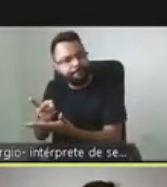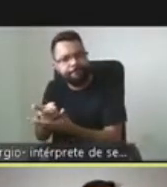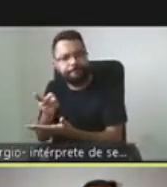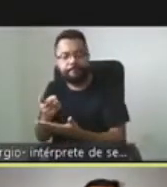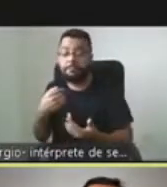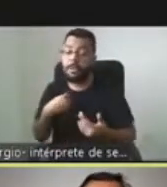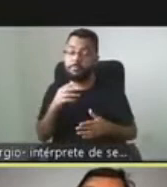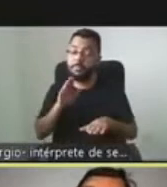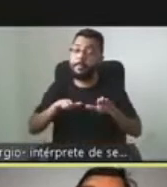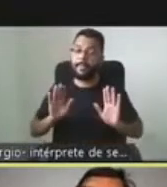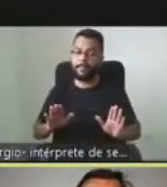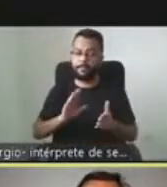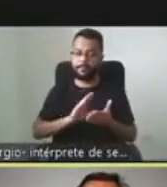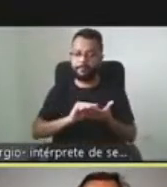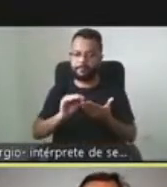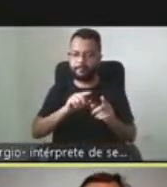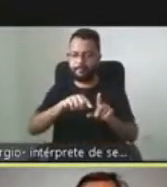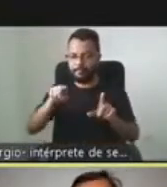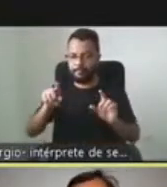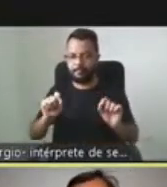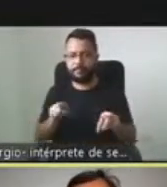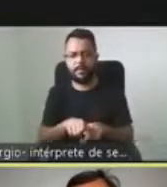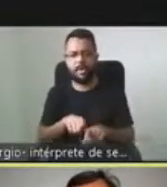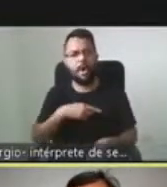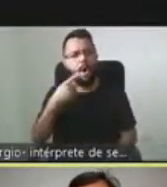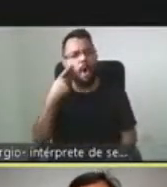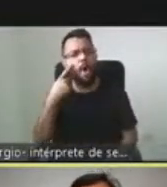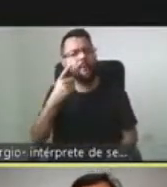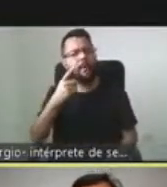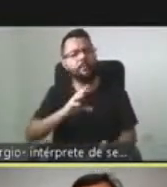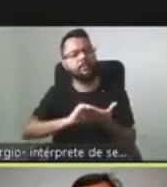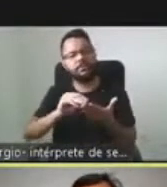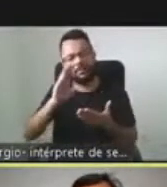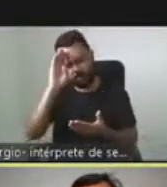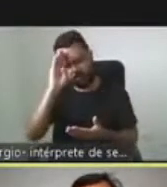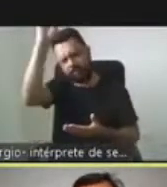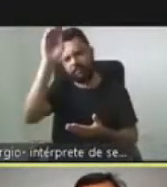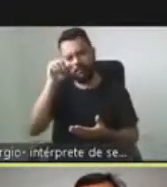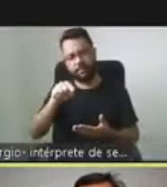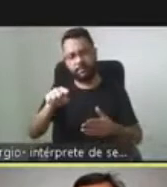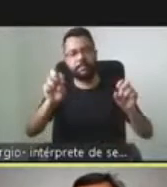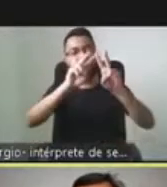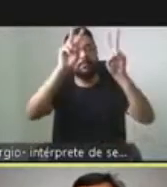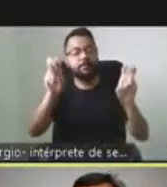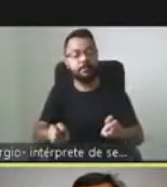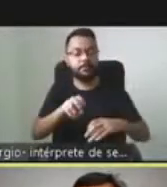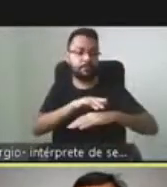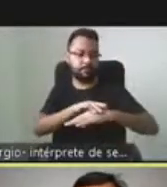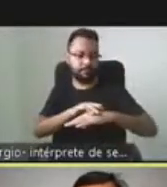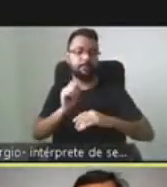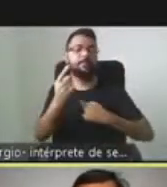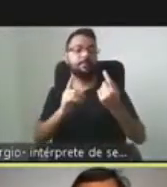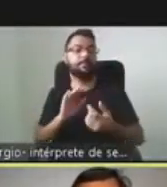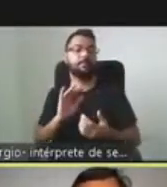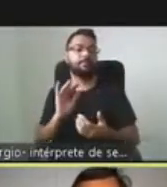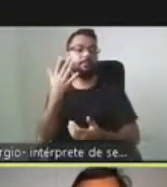Vamos a ver cuáles son los datos principales sobre estas enfermedades poco frecuentes.